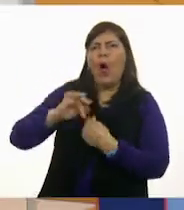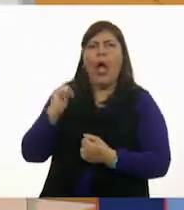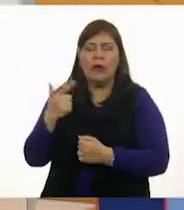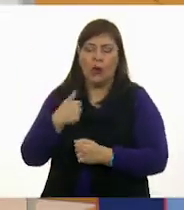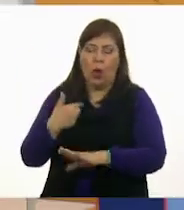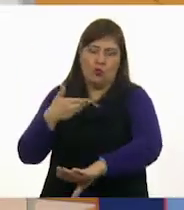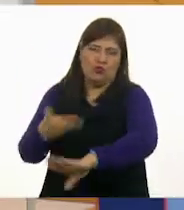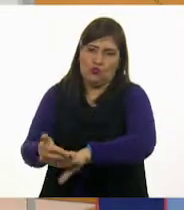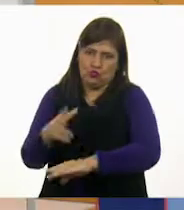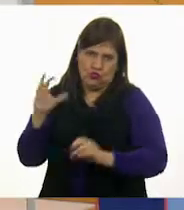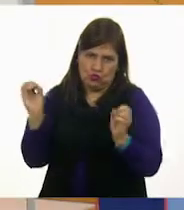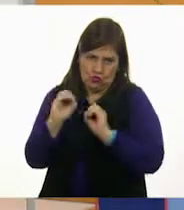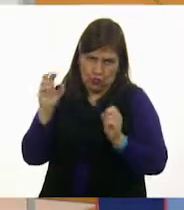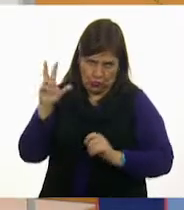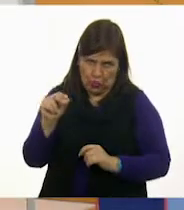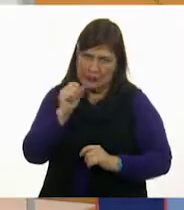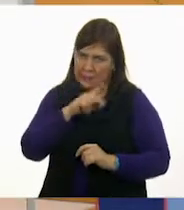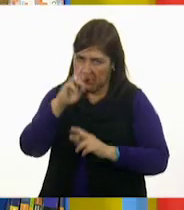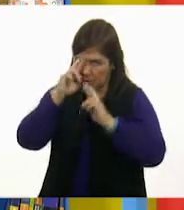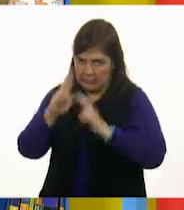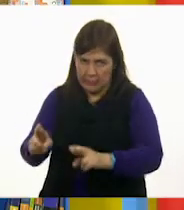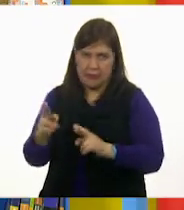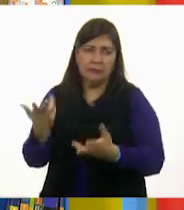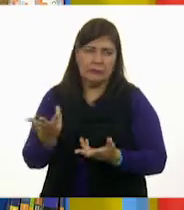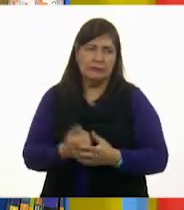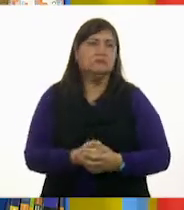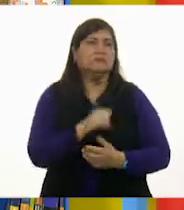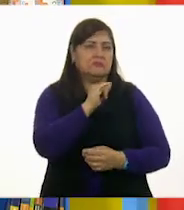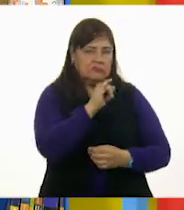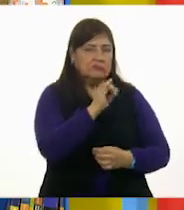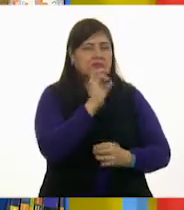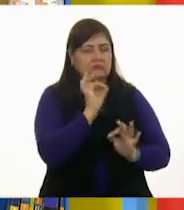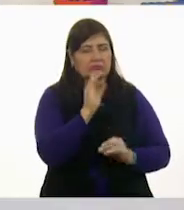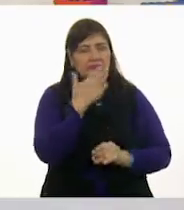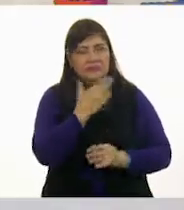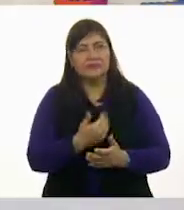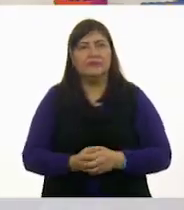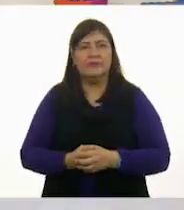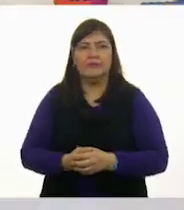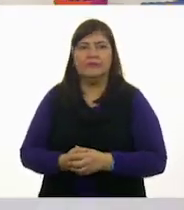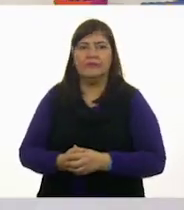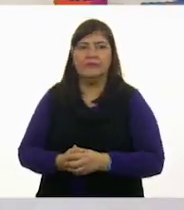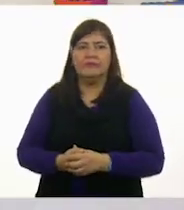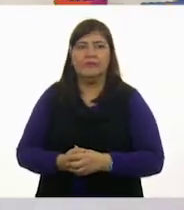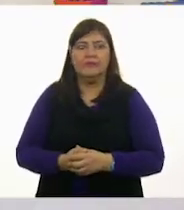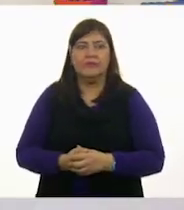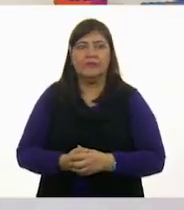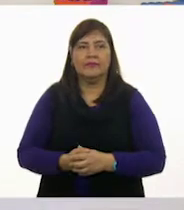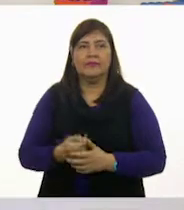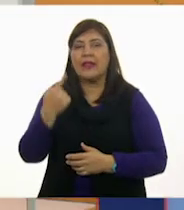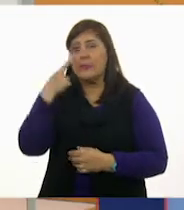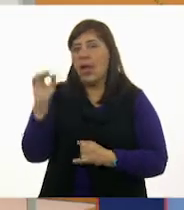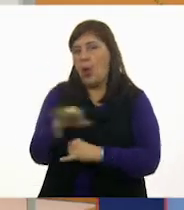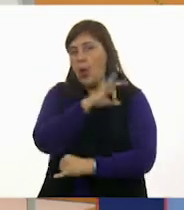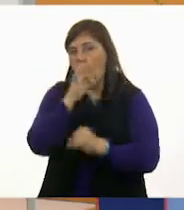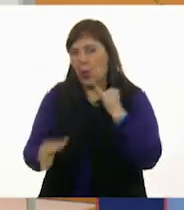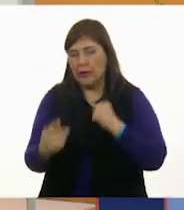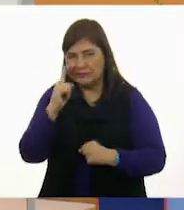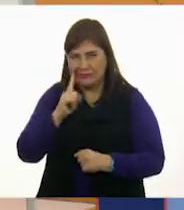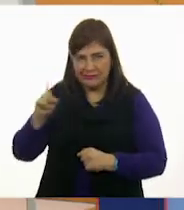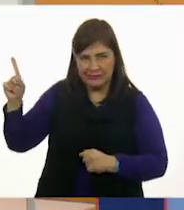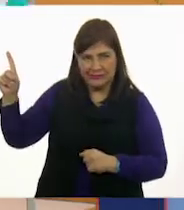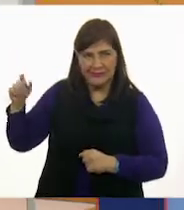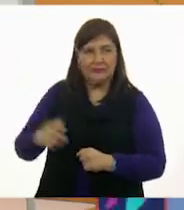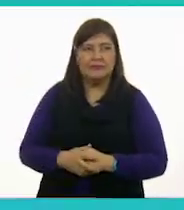no le hago ningún daño yo, ¿verdad? No, no, no. Muy bien. Muy bien. Perfecto. Tienes otra. Esta otra, la última. A ver.